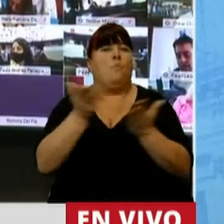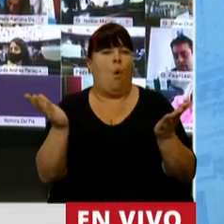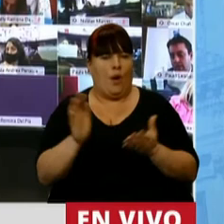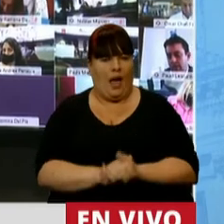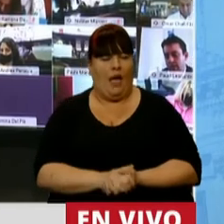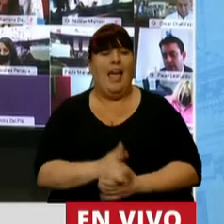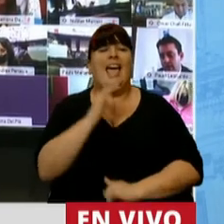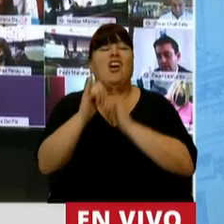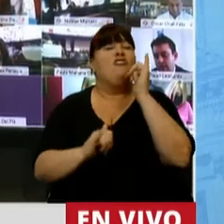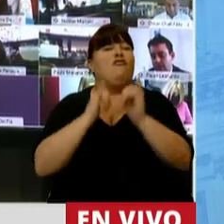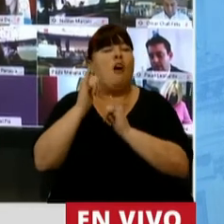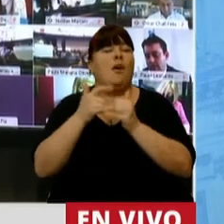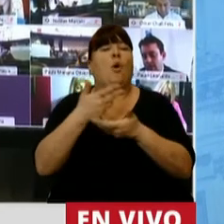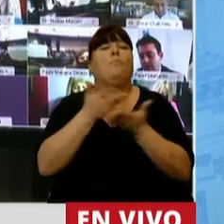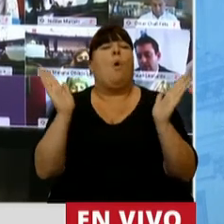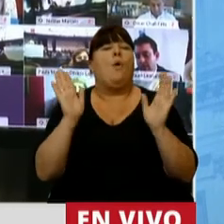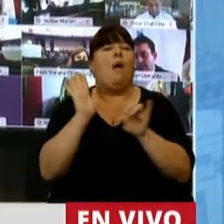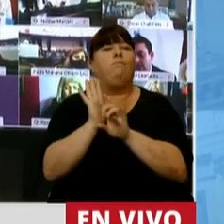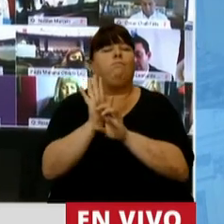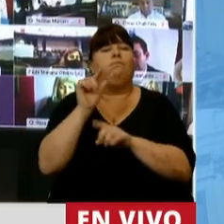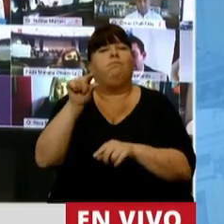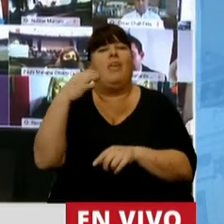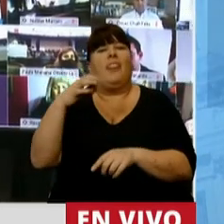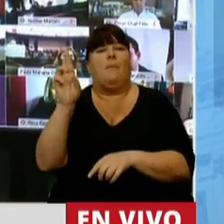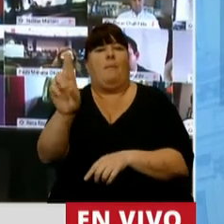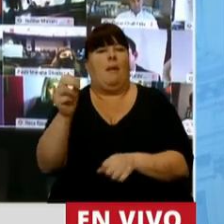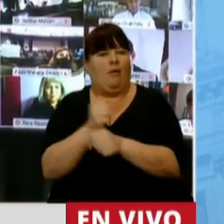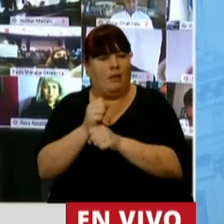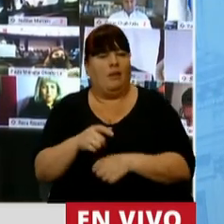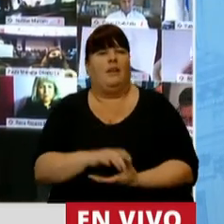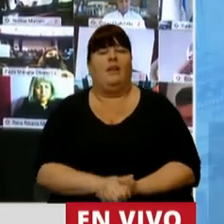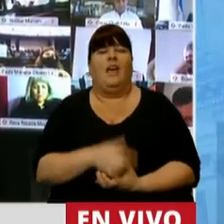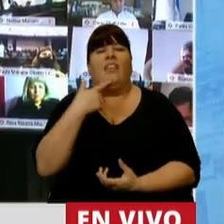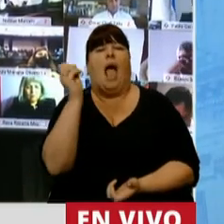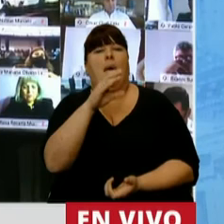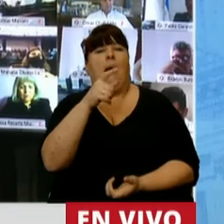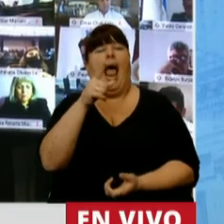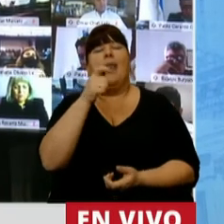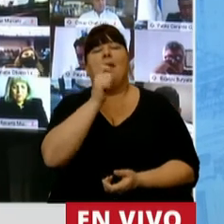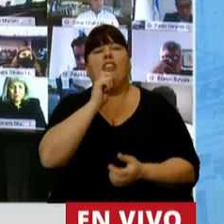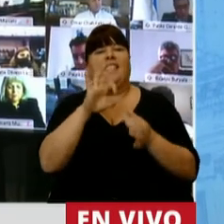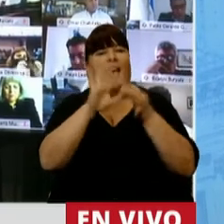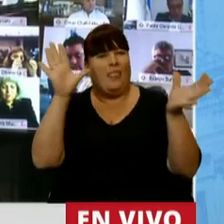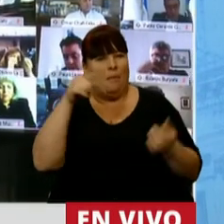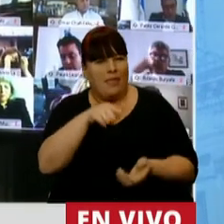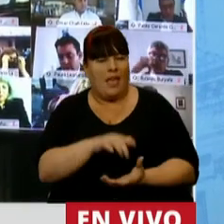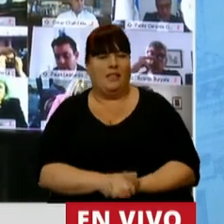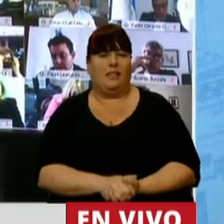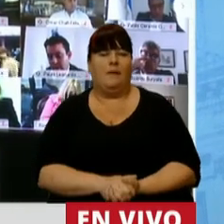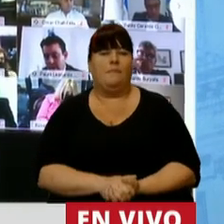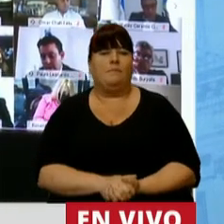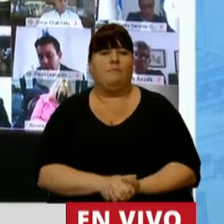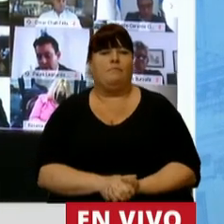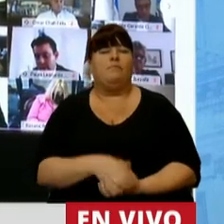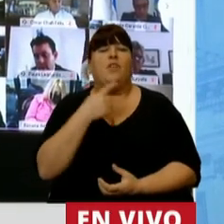y la información pública está homologada. Se demoniza a la prensa independiente y obviamente